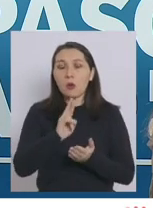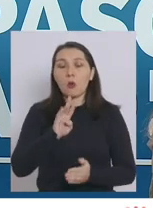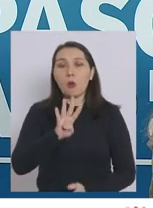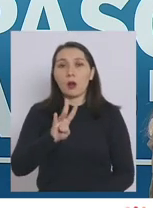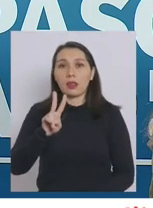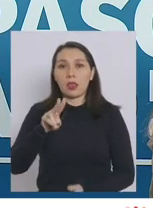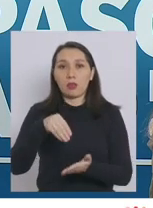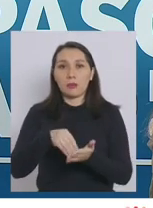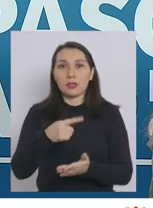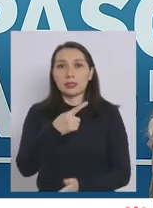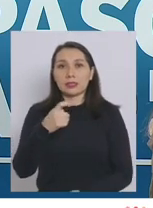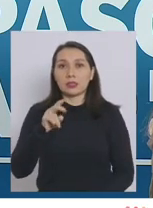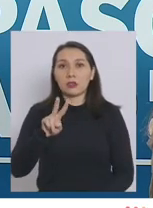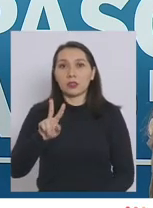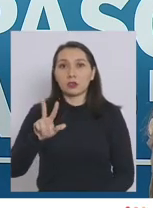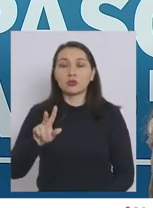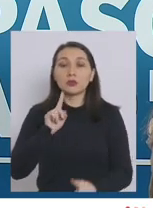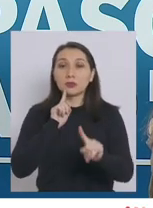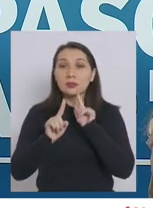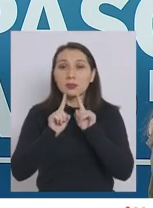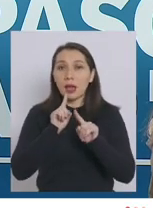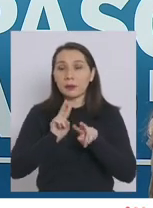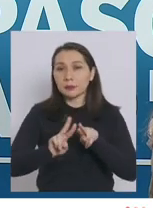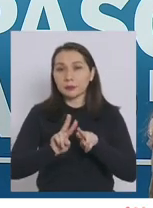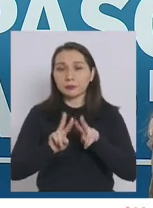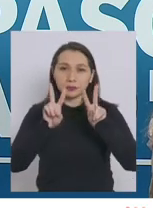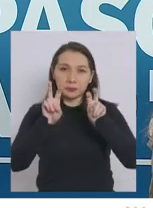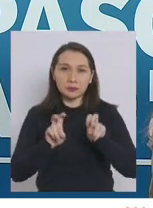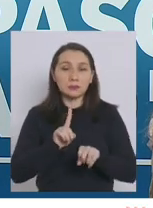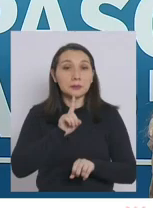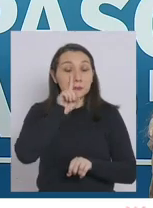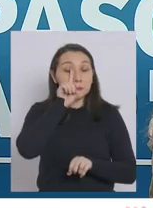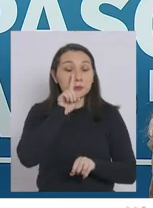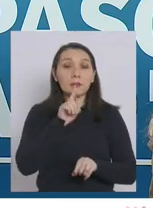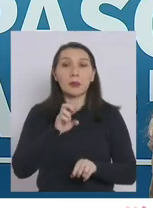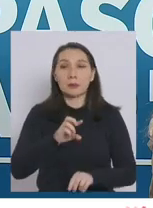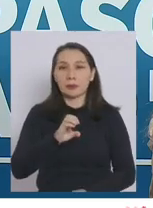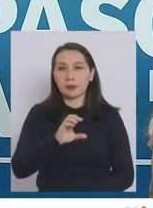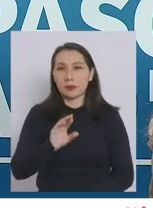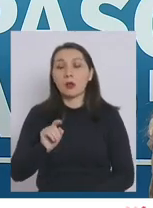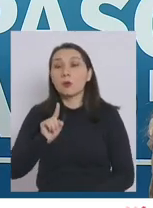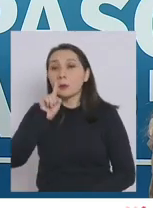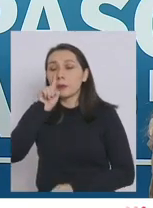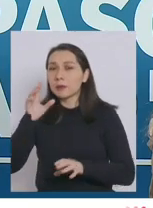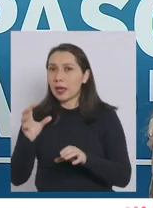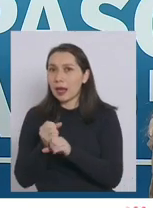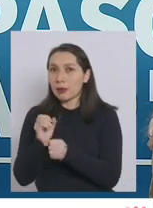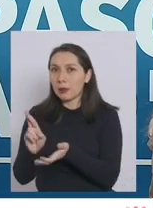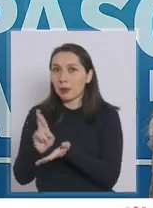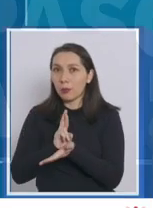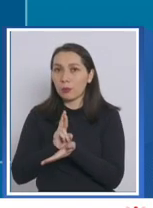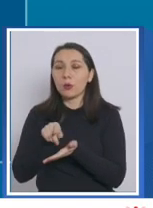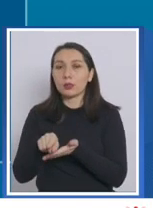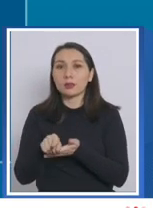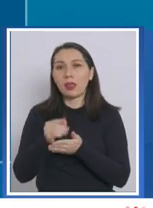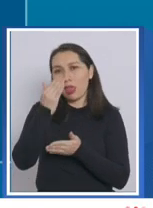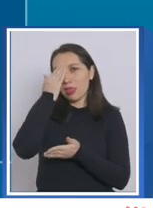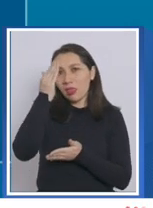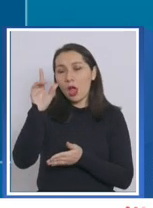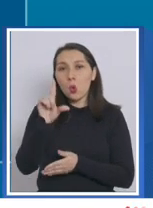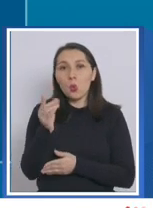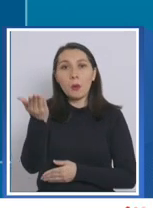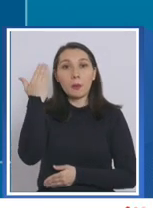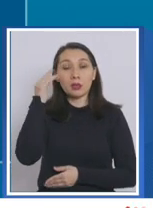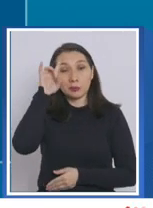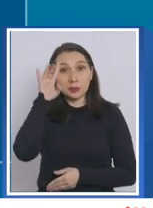42.128 exámenes, tanto con técnicas PCR como antígenos, los cuales corresponden al día lunes pasado,